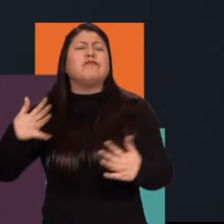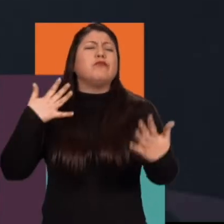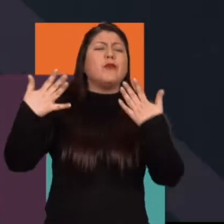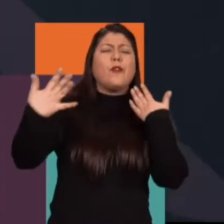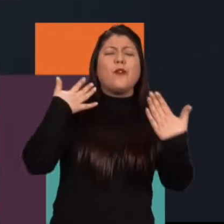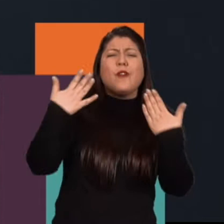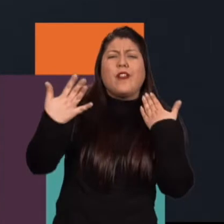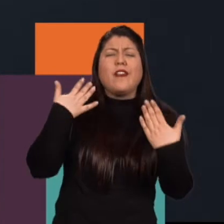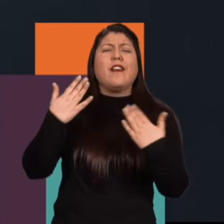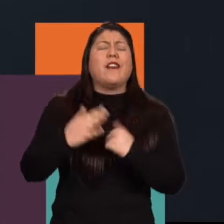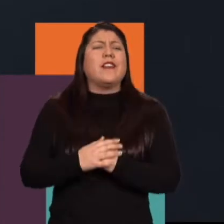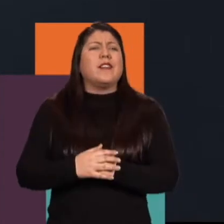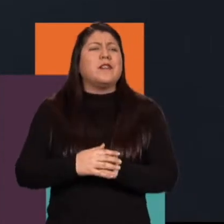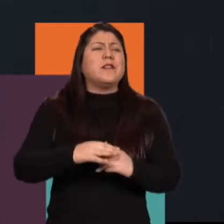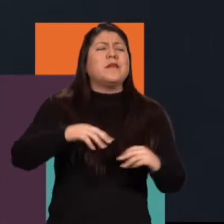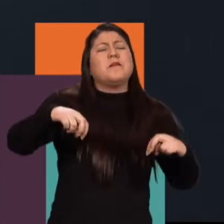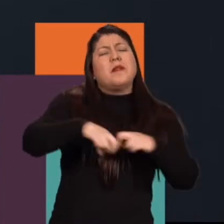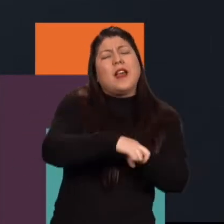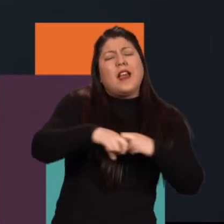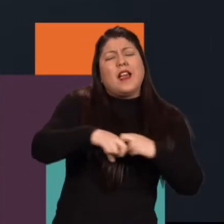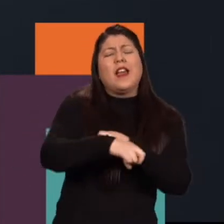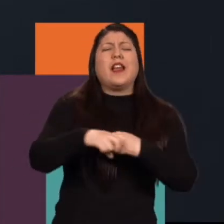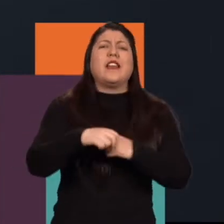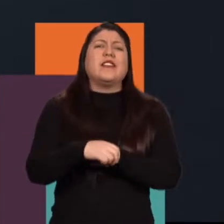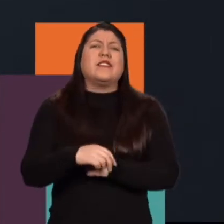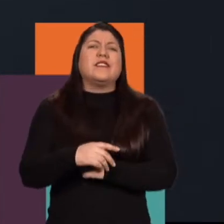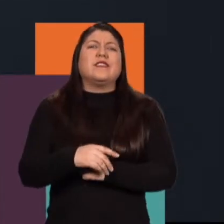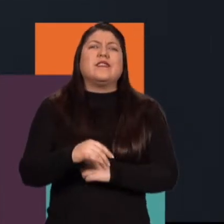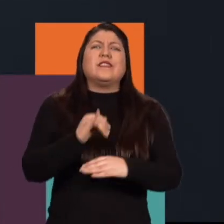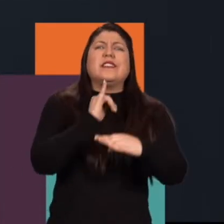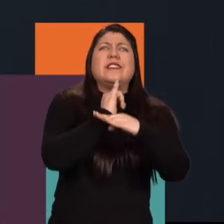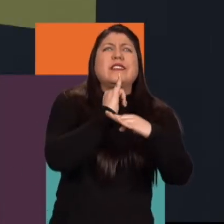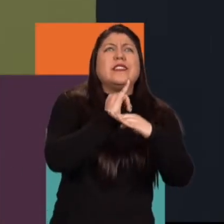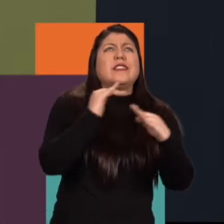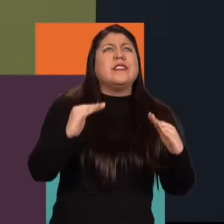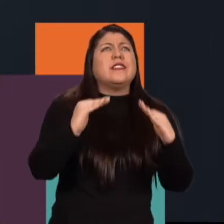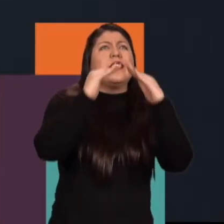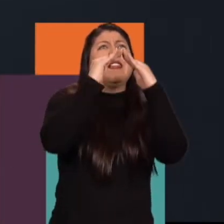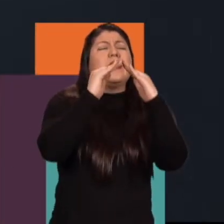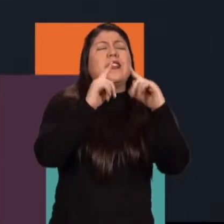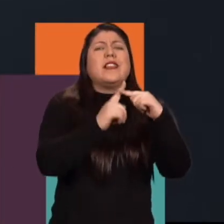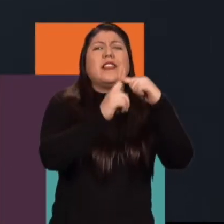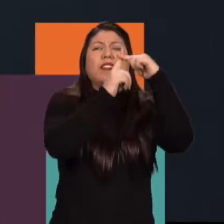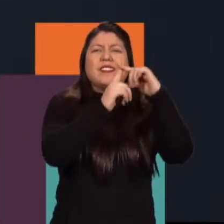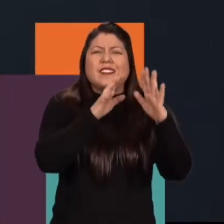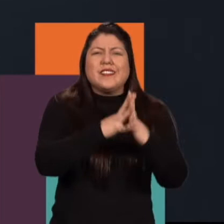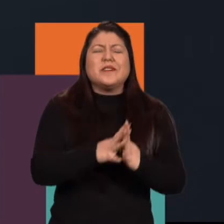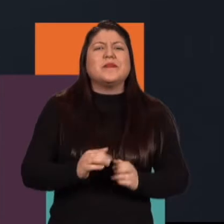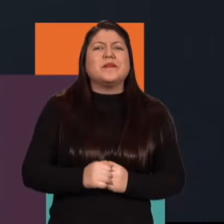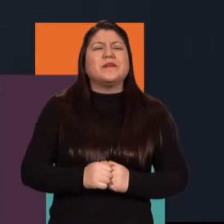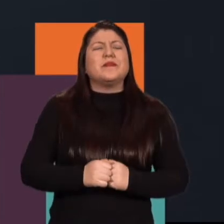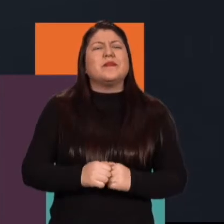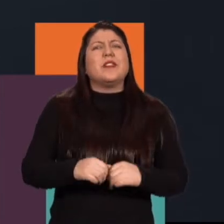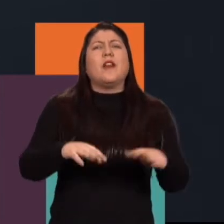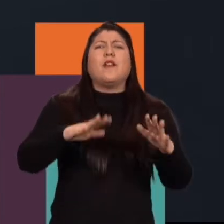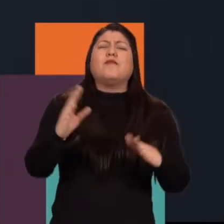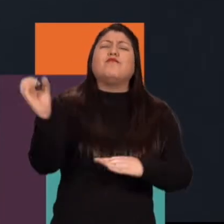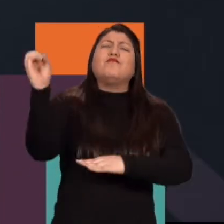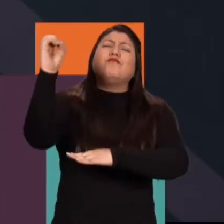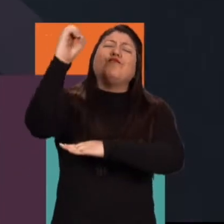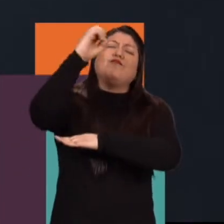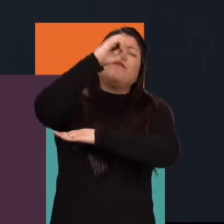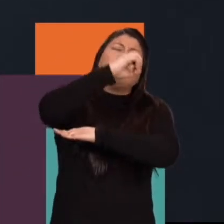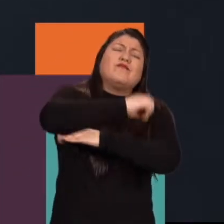las iglesias, los parques, esas historias de cines, esas historias de compartir atardeceres con un